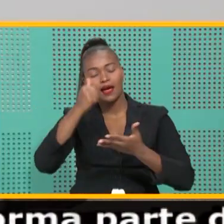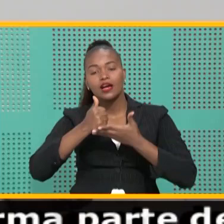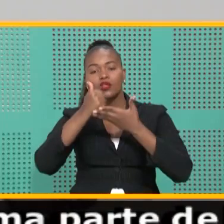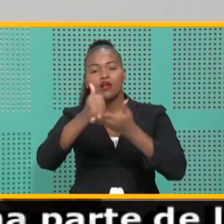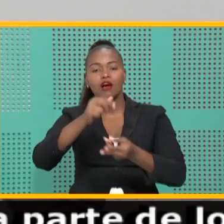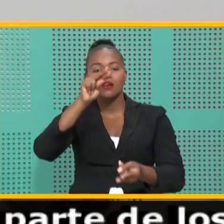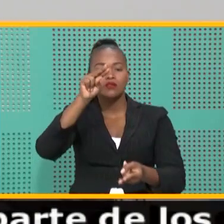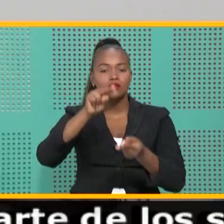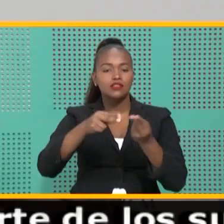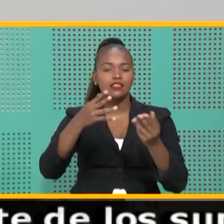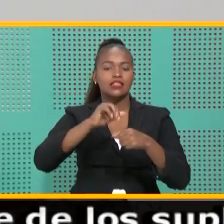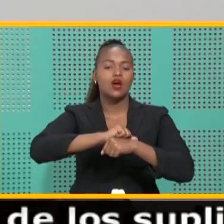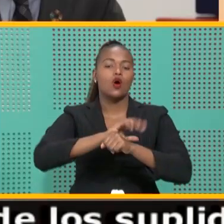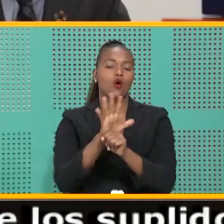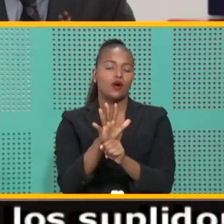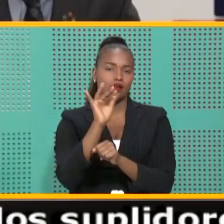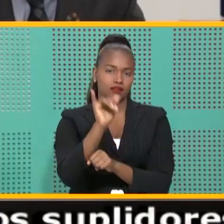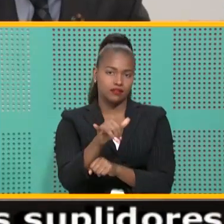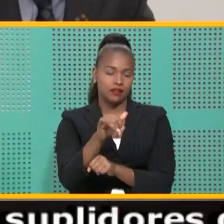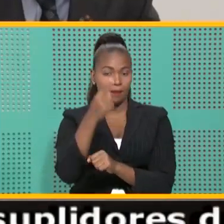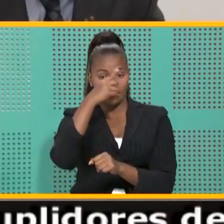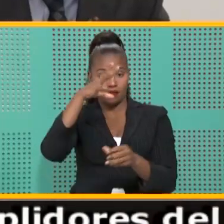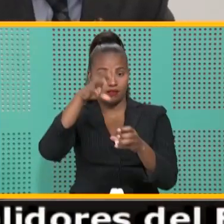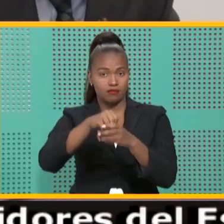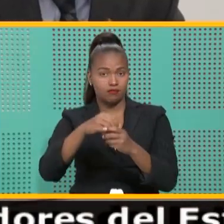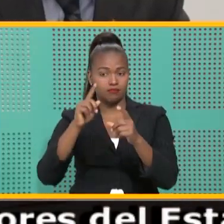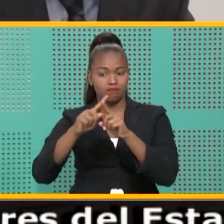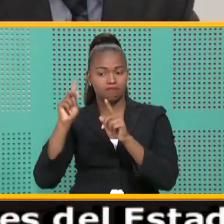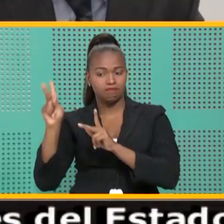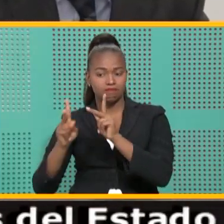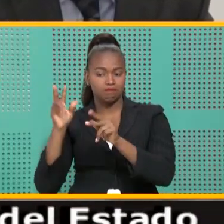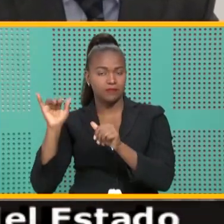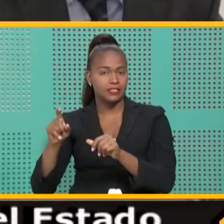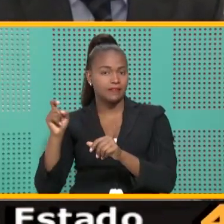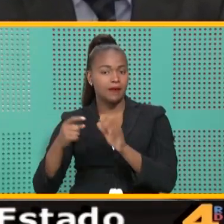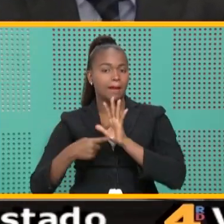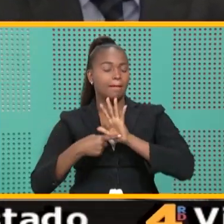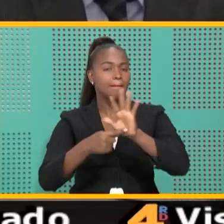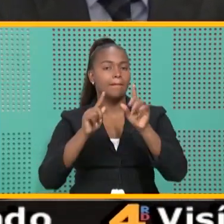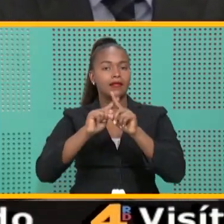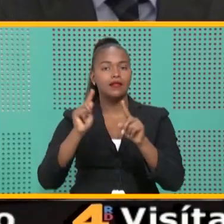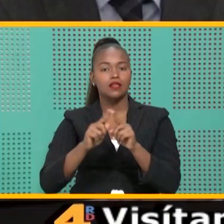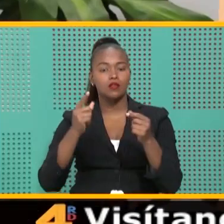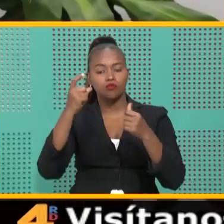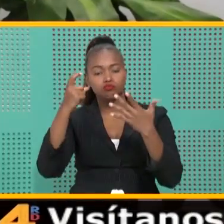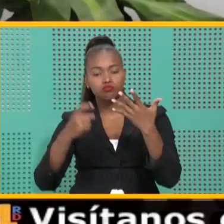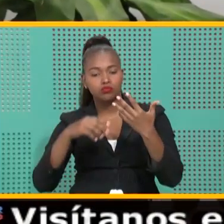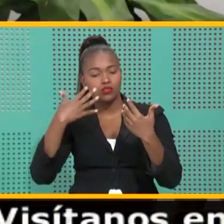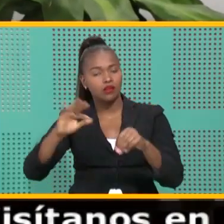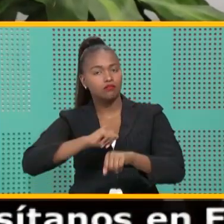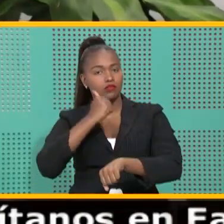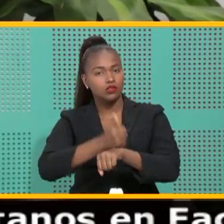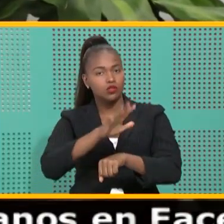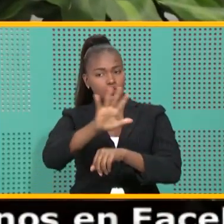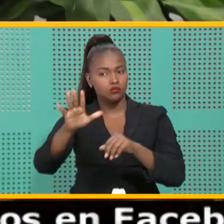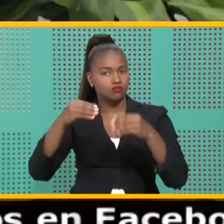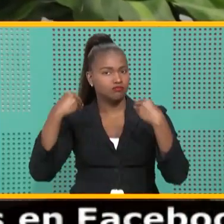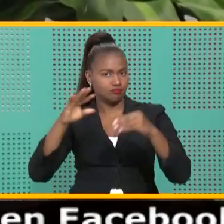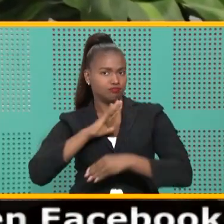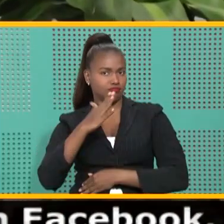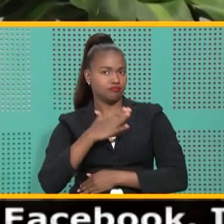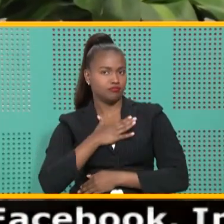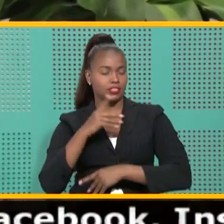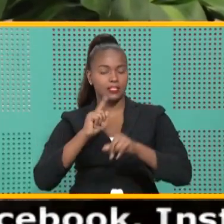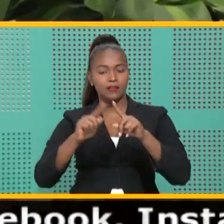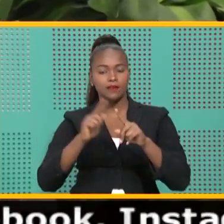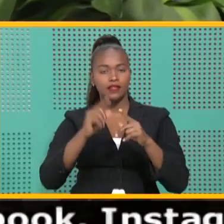efectos de la COVID-19. Para participar, los interesados deben presentar las soluciones que han implementado en sus negocios, en las